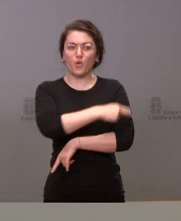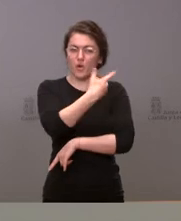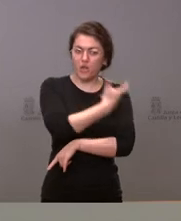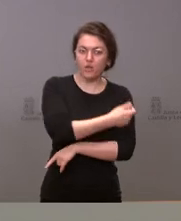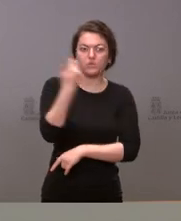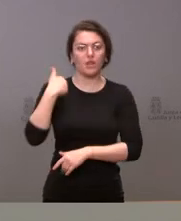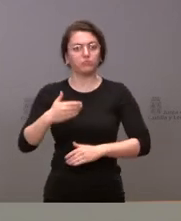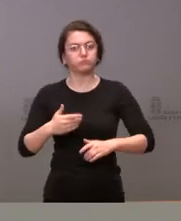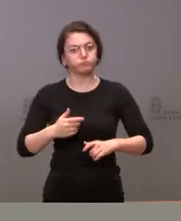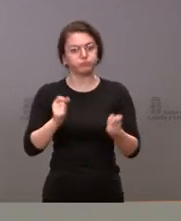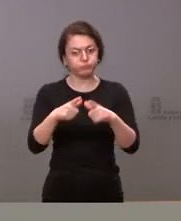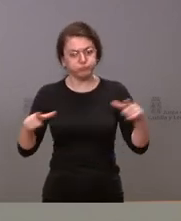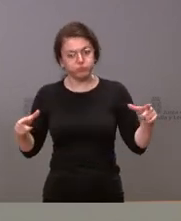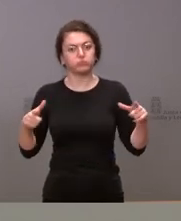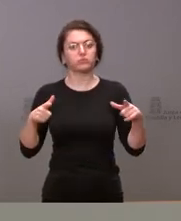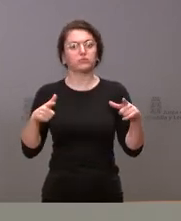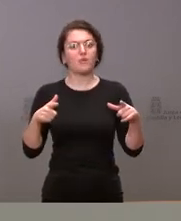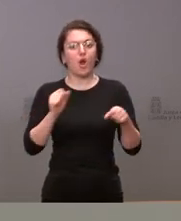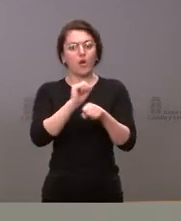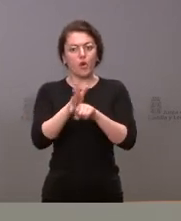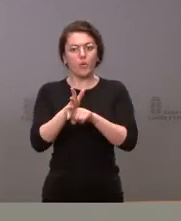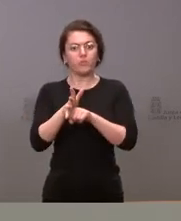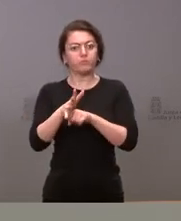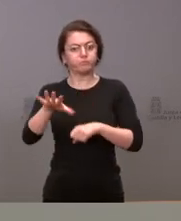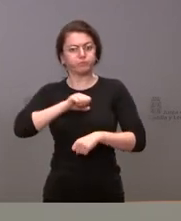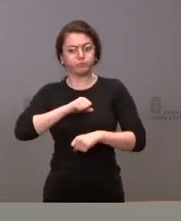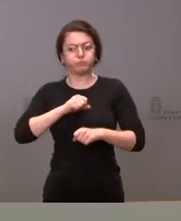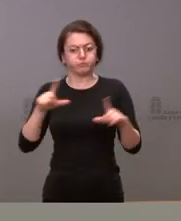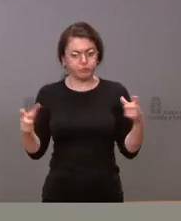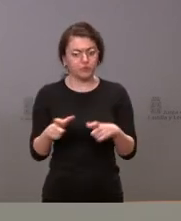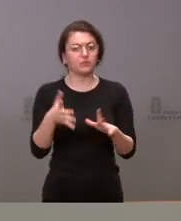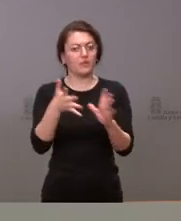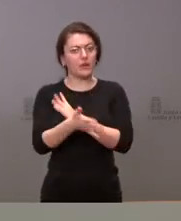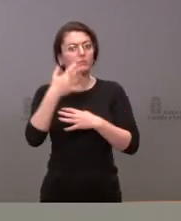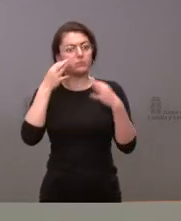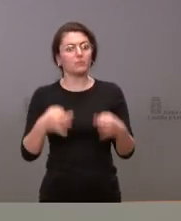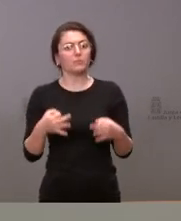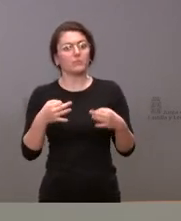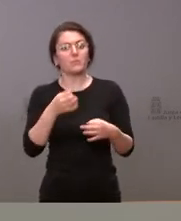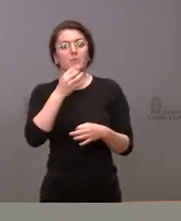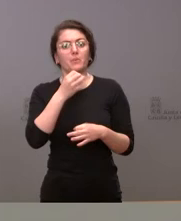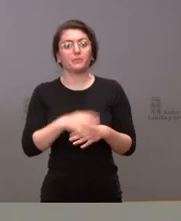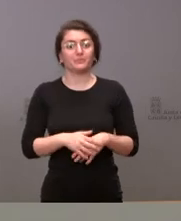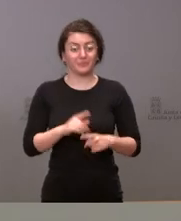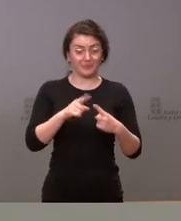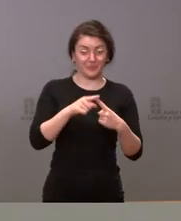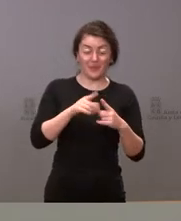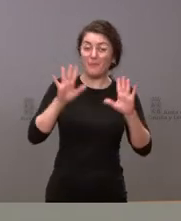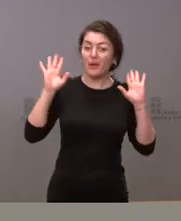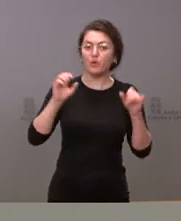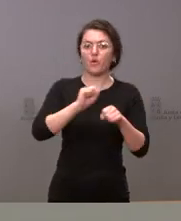animan a que esto pueda ser una realidad y dos elementos primero la pandemia no ha terminado